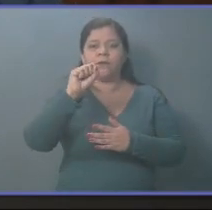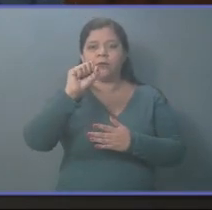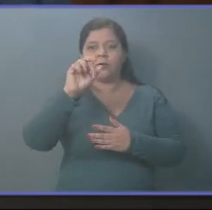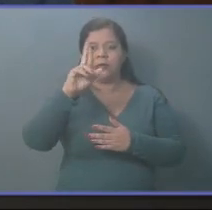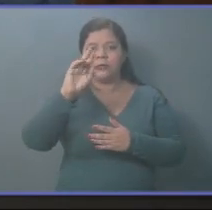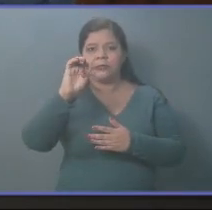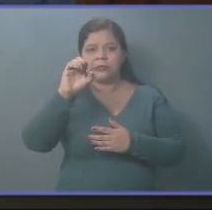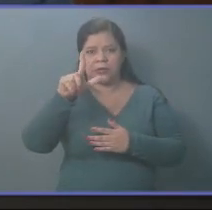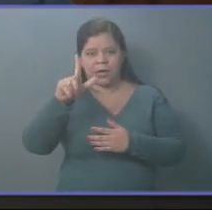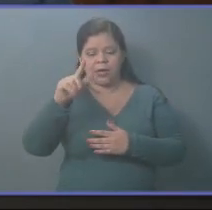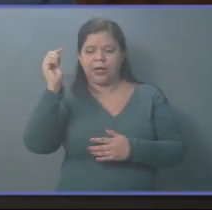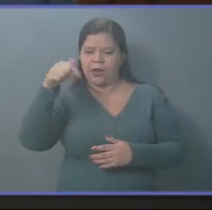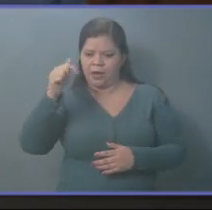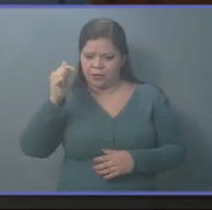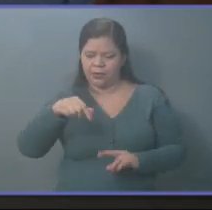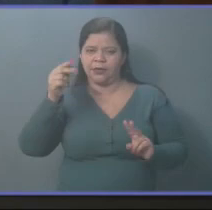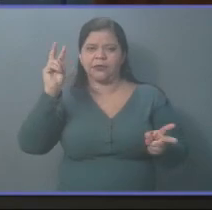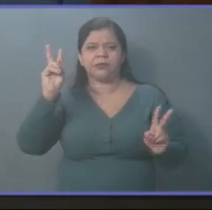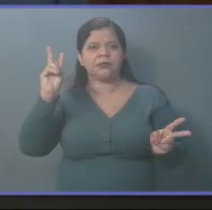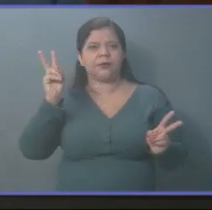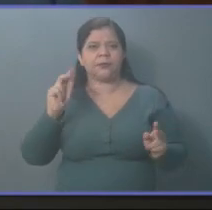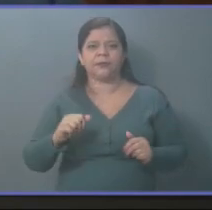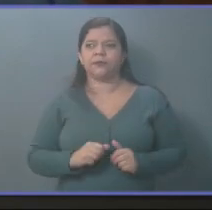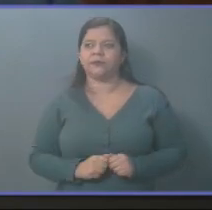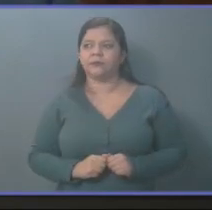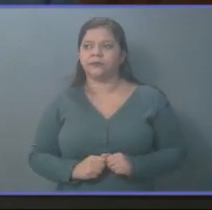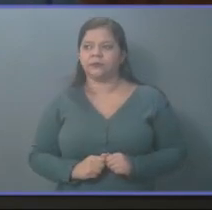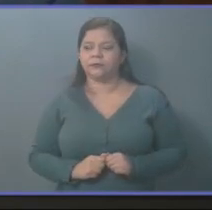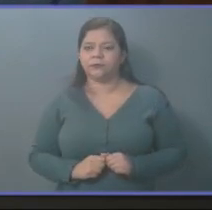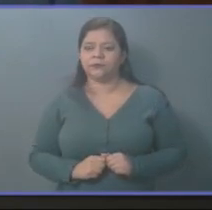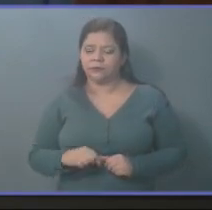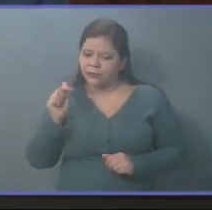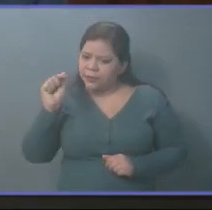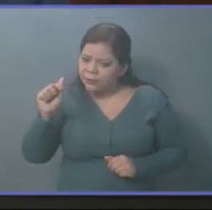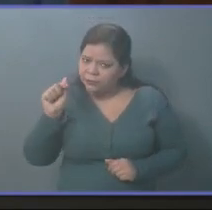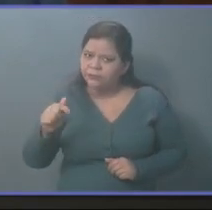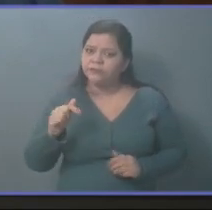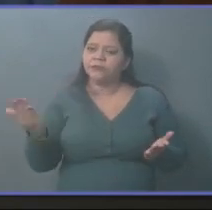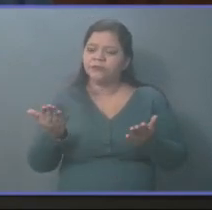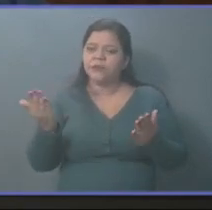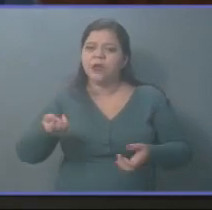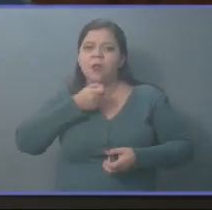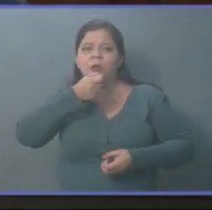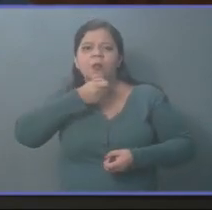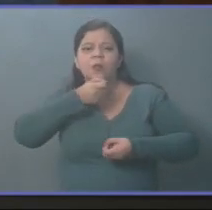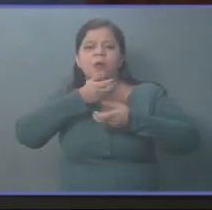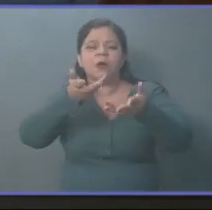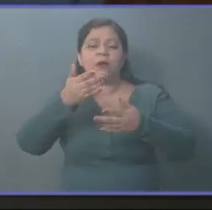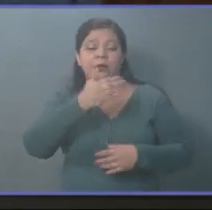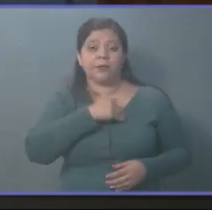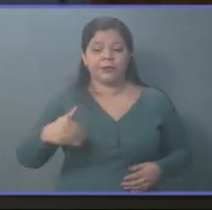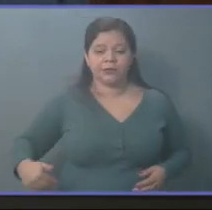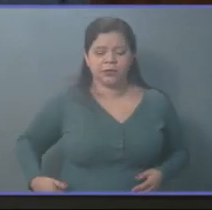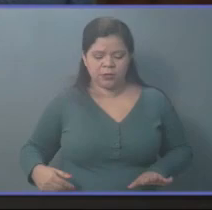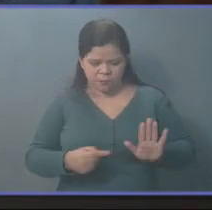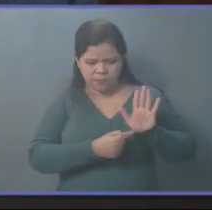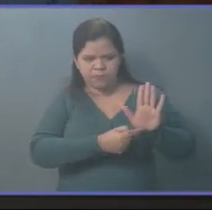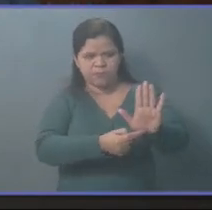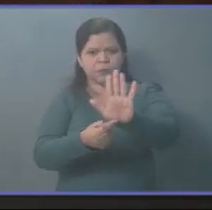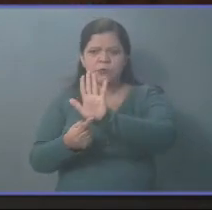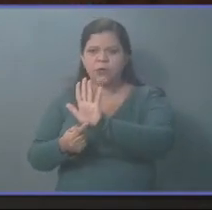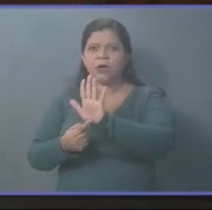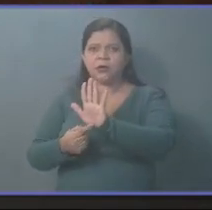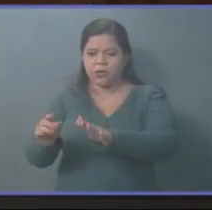aquí en el municipio de San Salvador ahí va a dar la conferencia de prensa del presidente para demostrarle